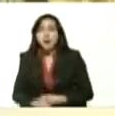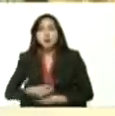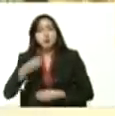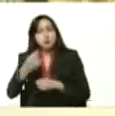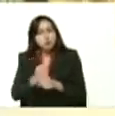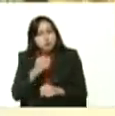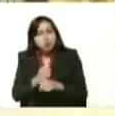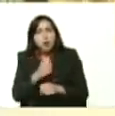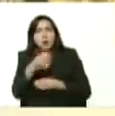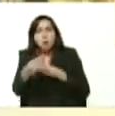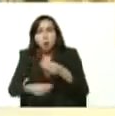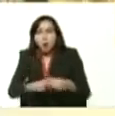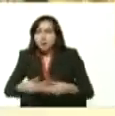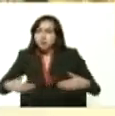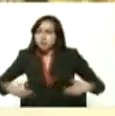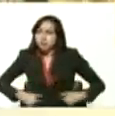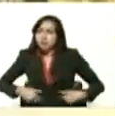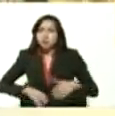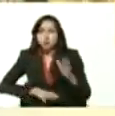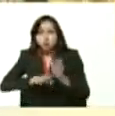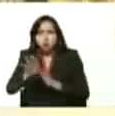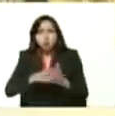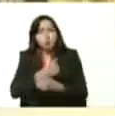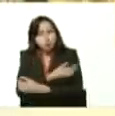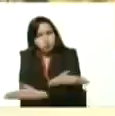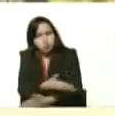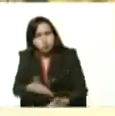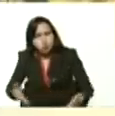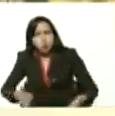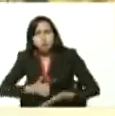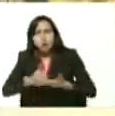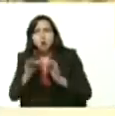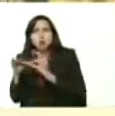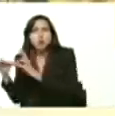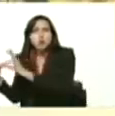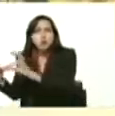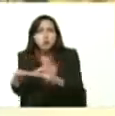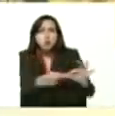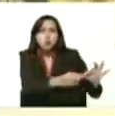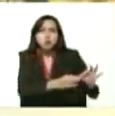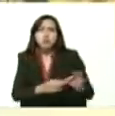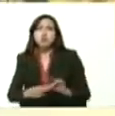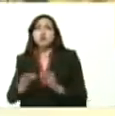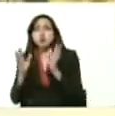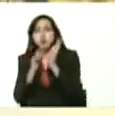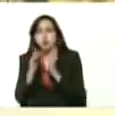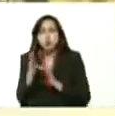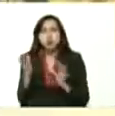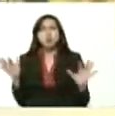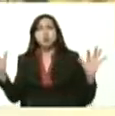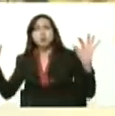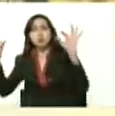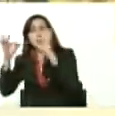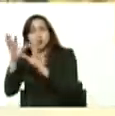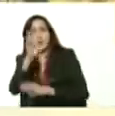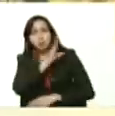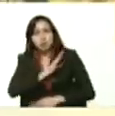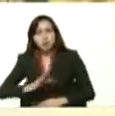trabajador productivo solidario unido en el valor de jesús el cristo